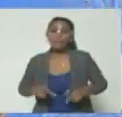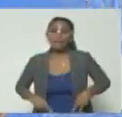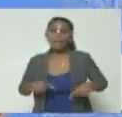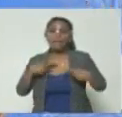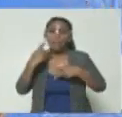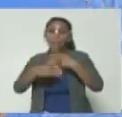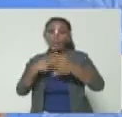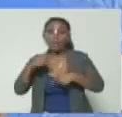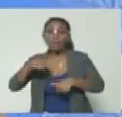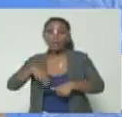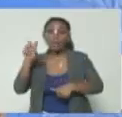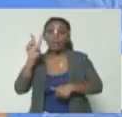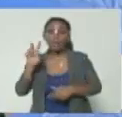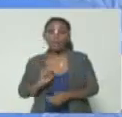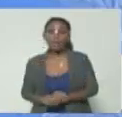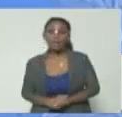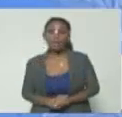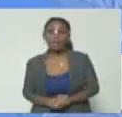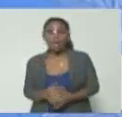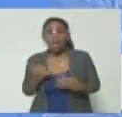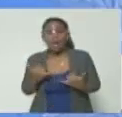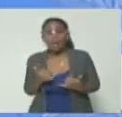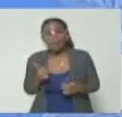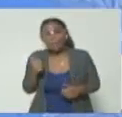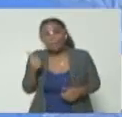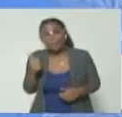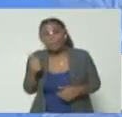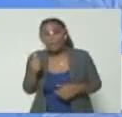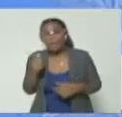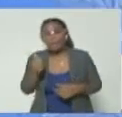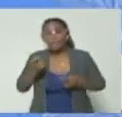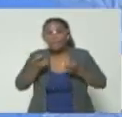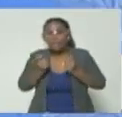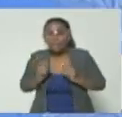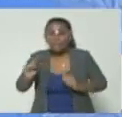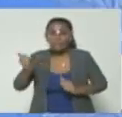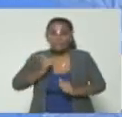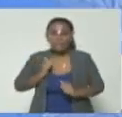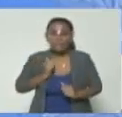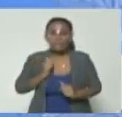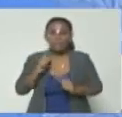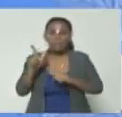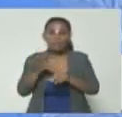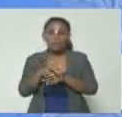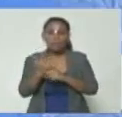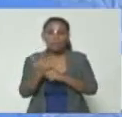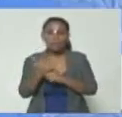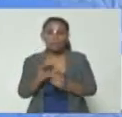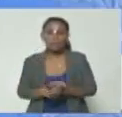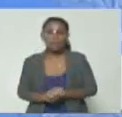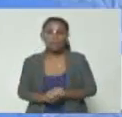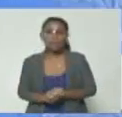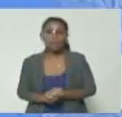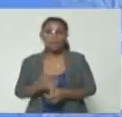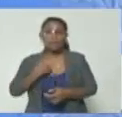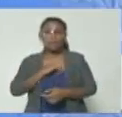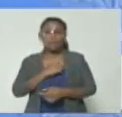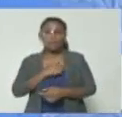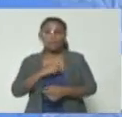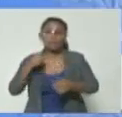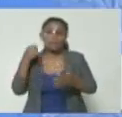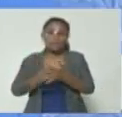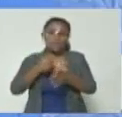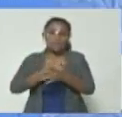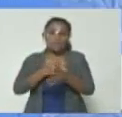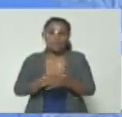venezolana ahora bien trataron de aprovecharse de una situación en la que nosotros persistimos